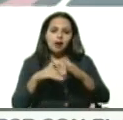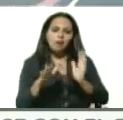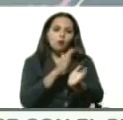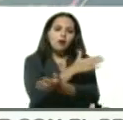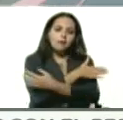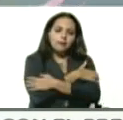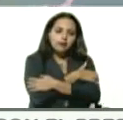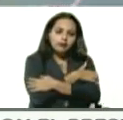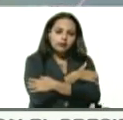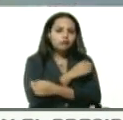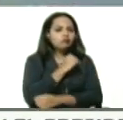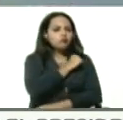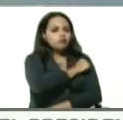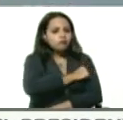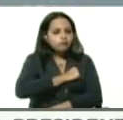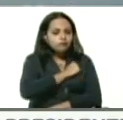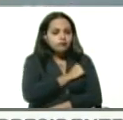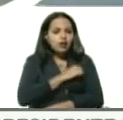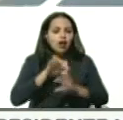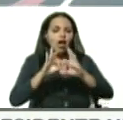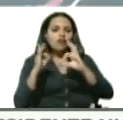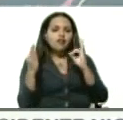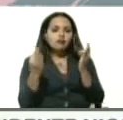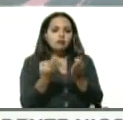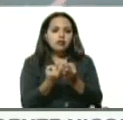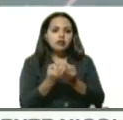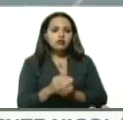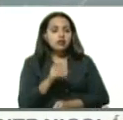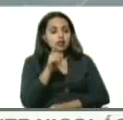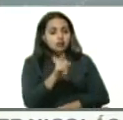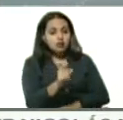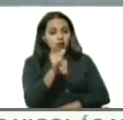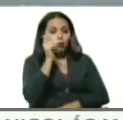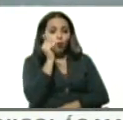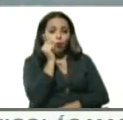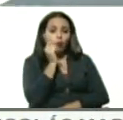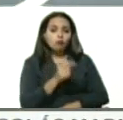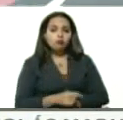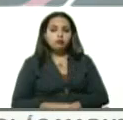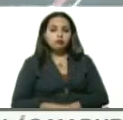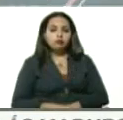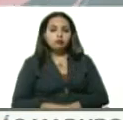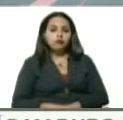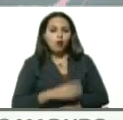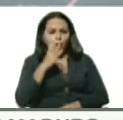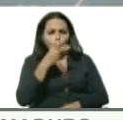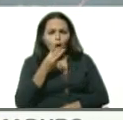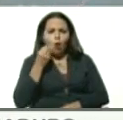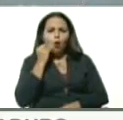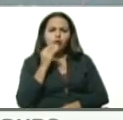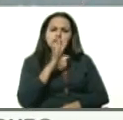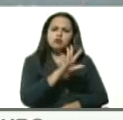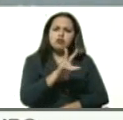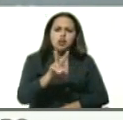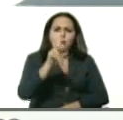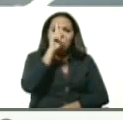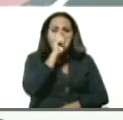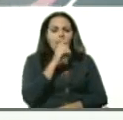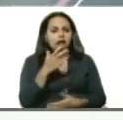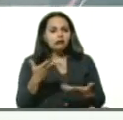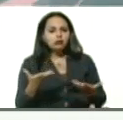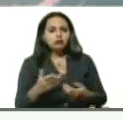de condolencia a todas las familias de este señor joven aún, de 52 años de edad,